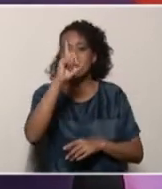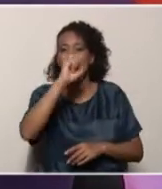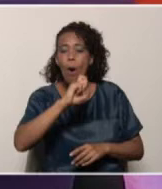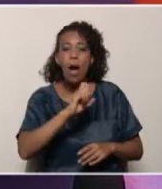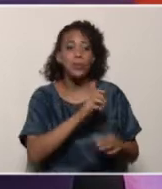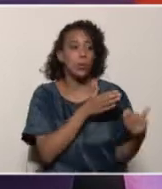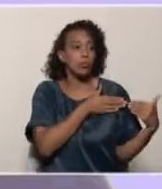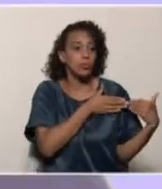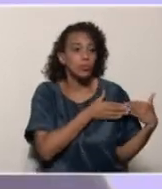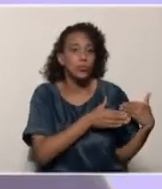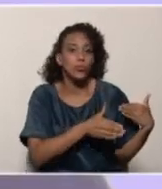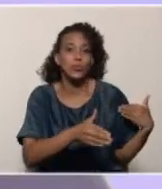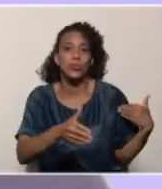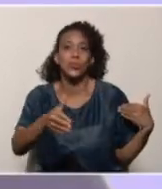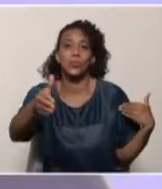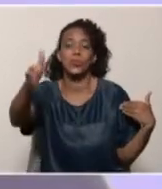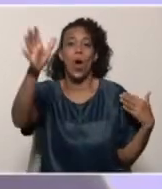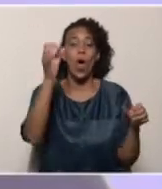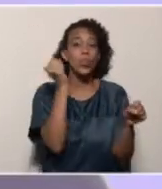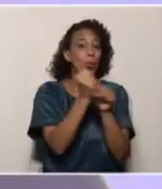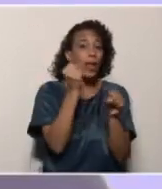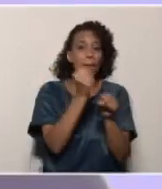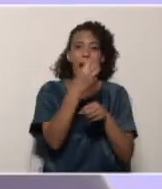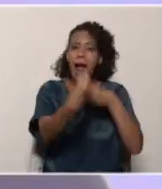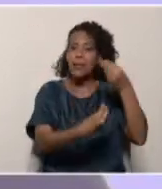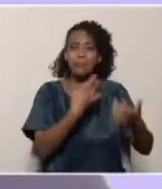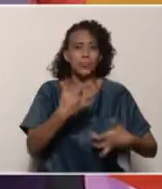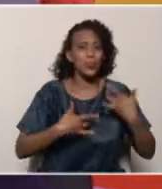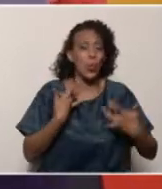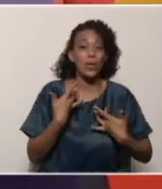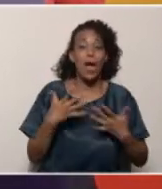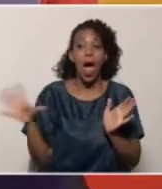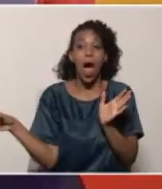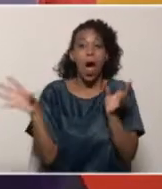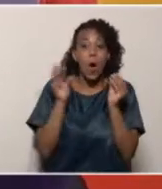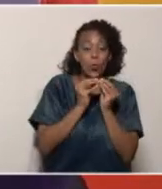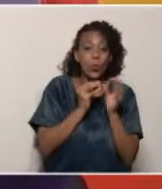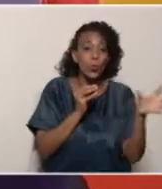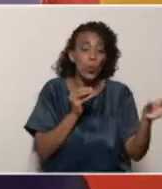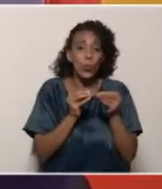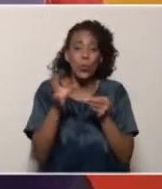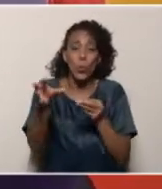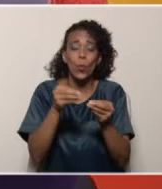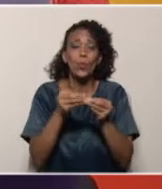hicieron tanto los profesores como la misma comunidad.